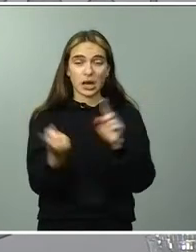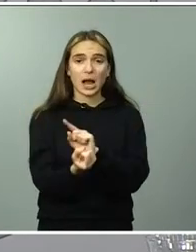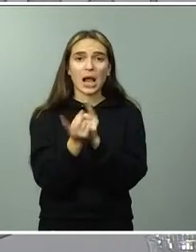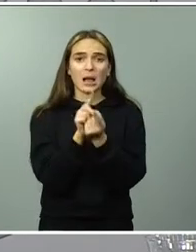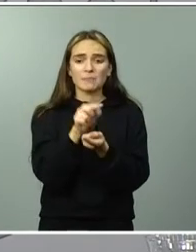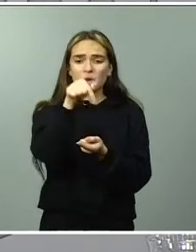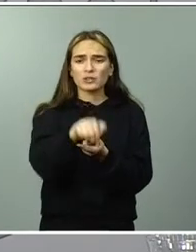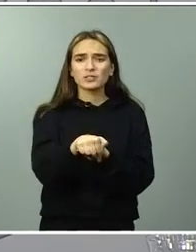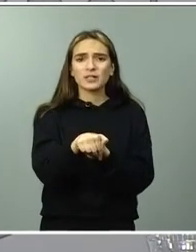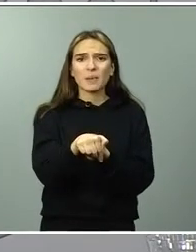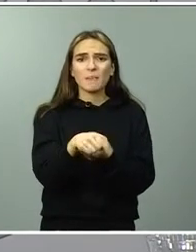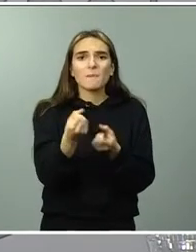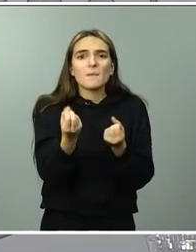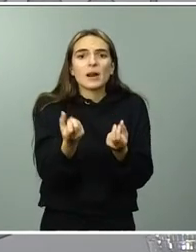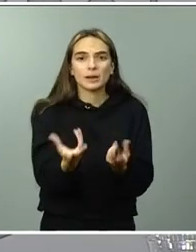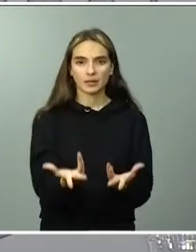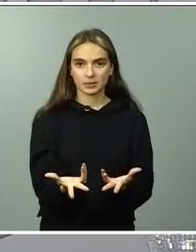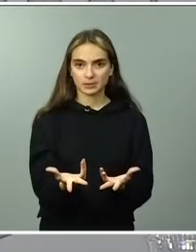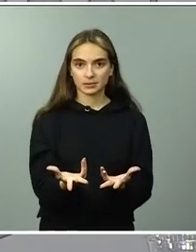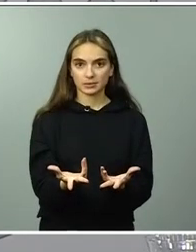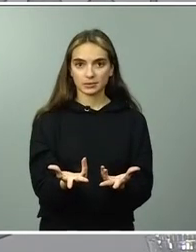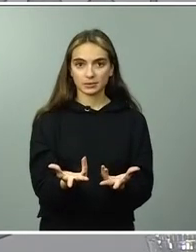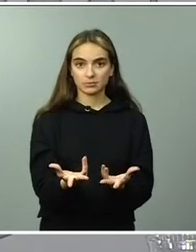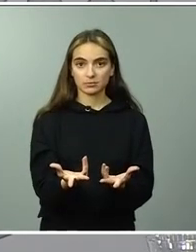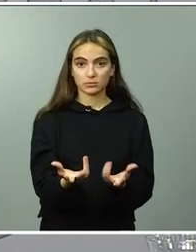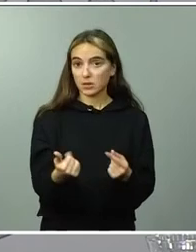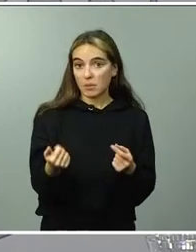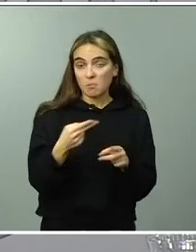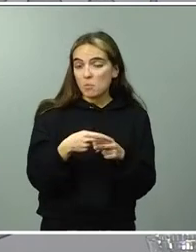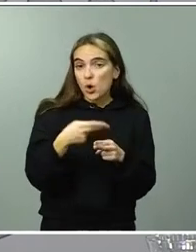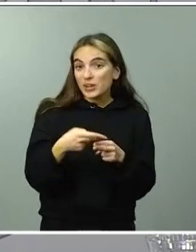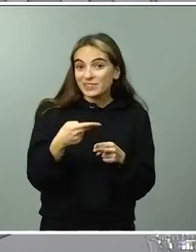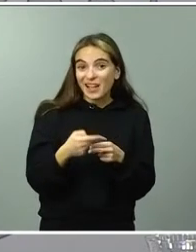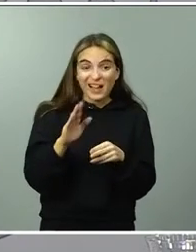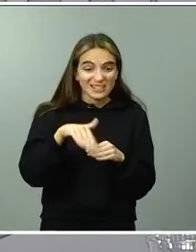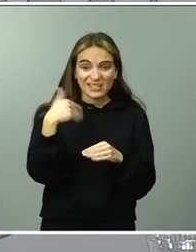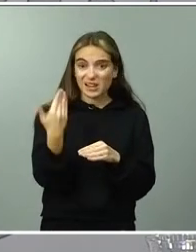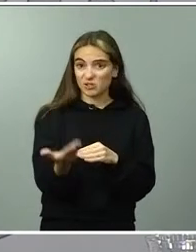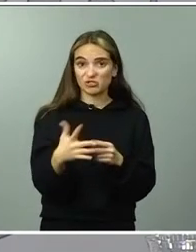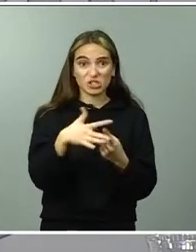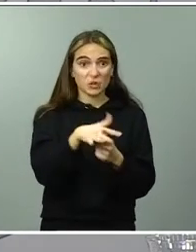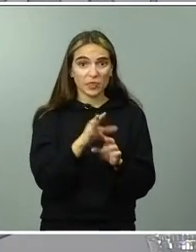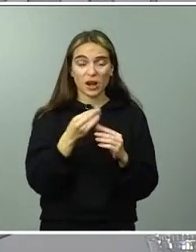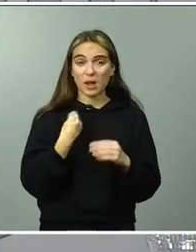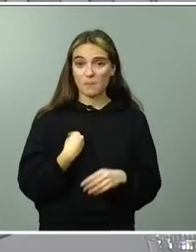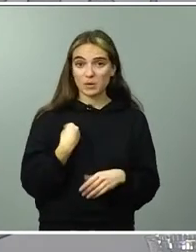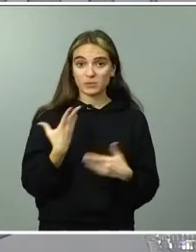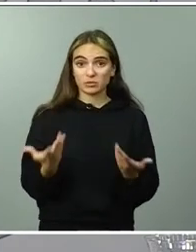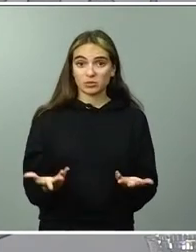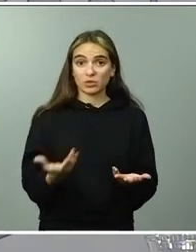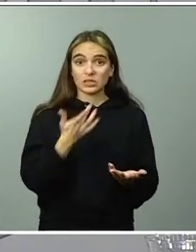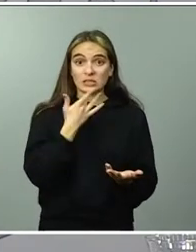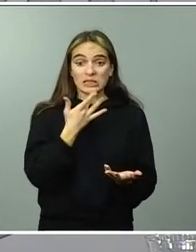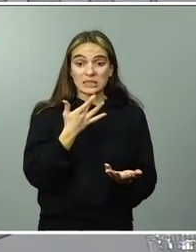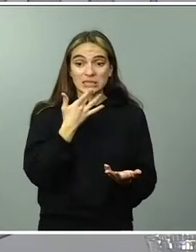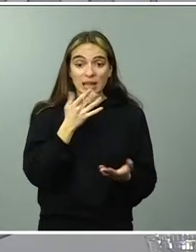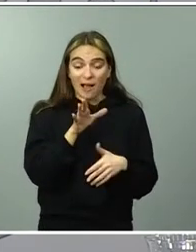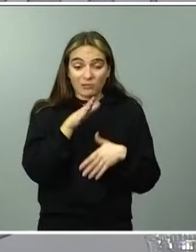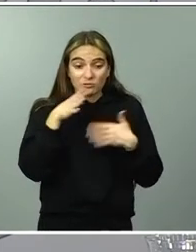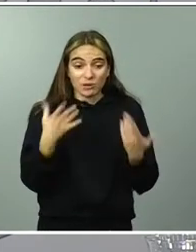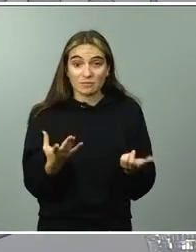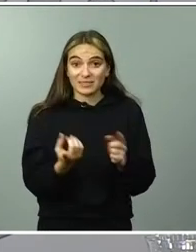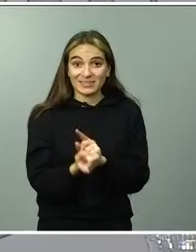Si seguimos en las mismas, también en política exterior. Quizás, si tuvieran que plantearse ahora ese cambio, es una impresión personal,